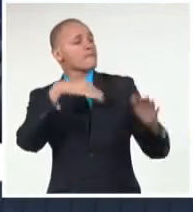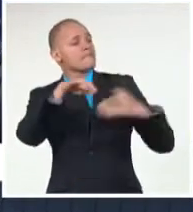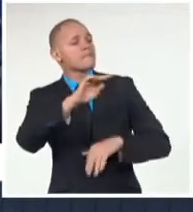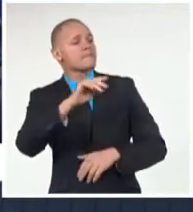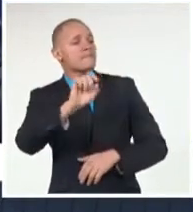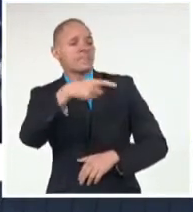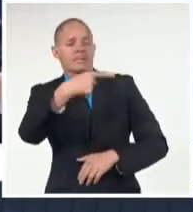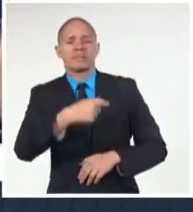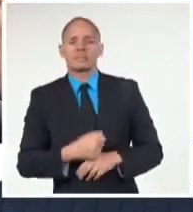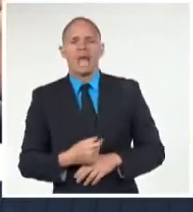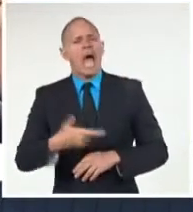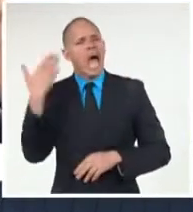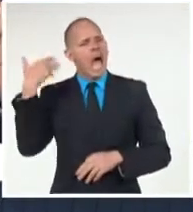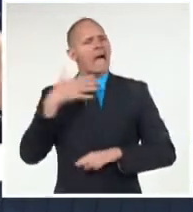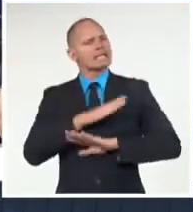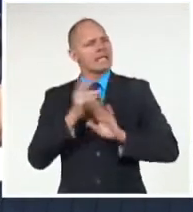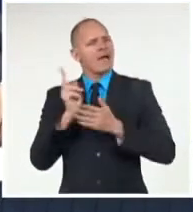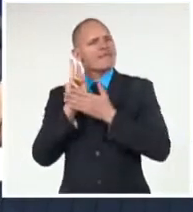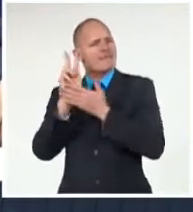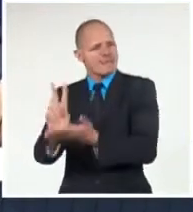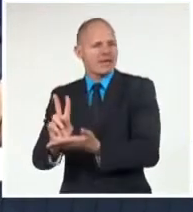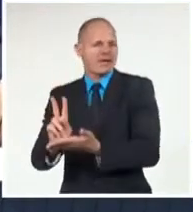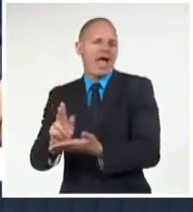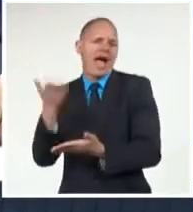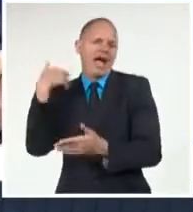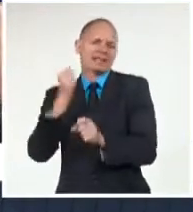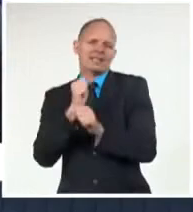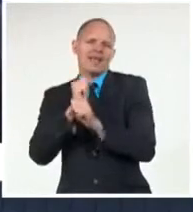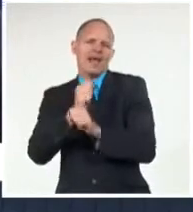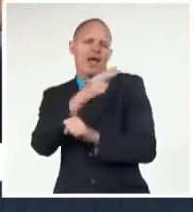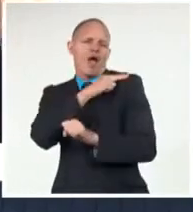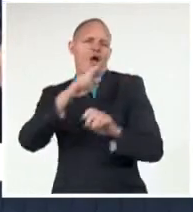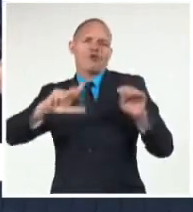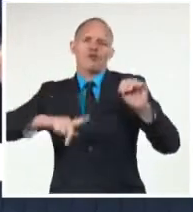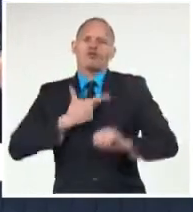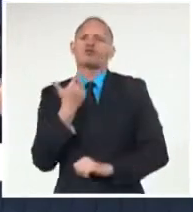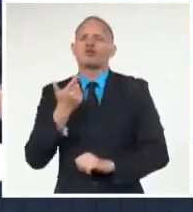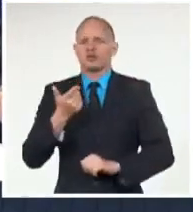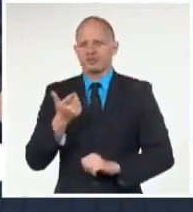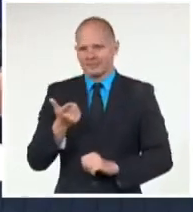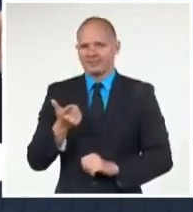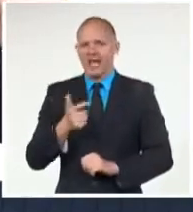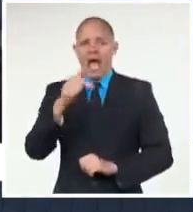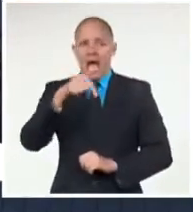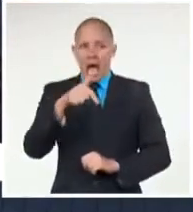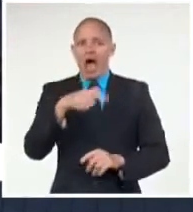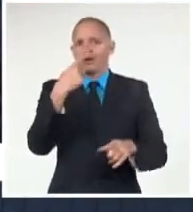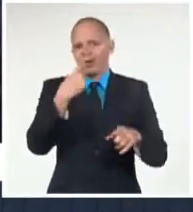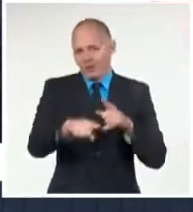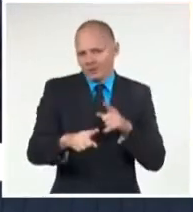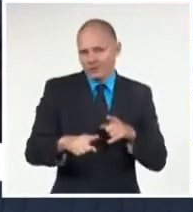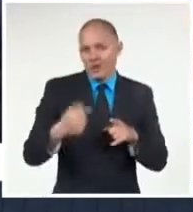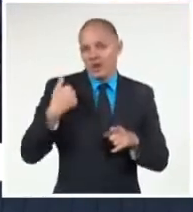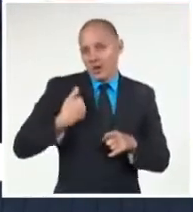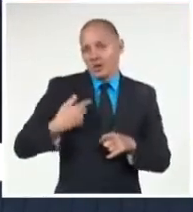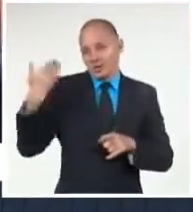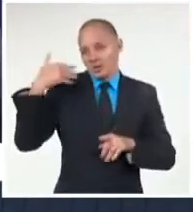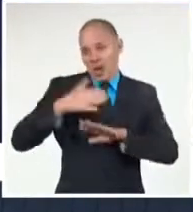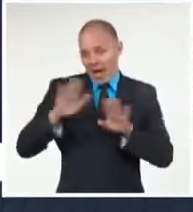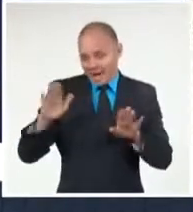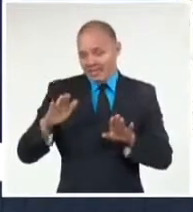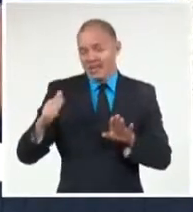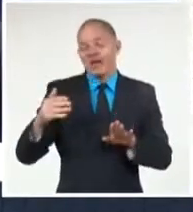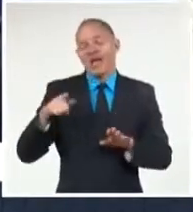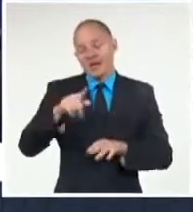Mía ha visitado Cuba, pero nunca lo he hecho como primera ministra. Yo tenía una deuda de venir aquí, ya estoy aquí, ahora